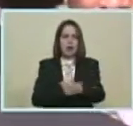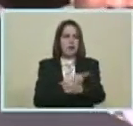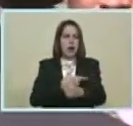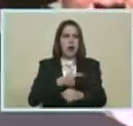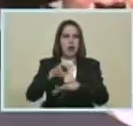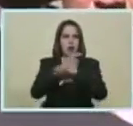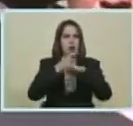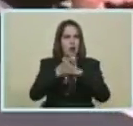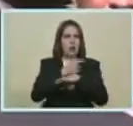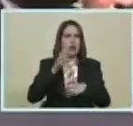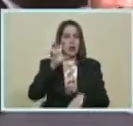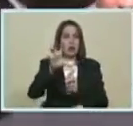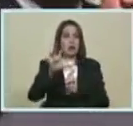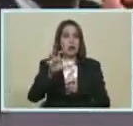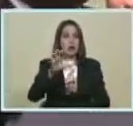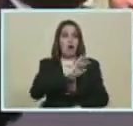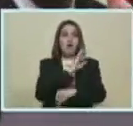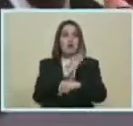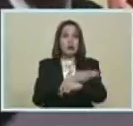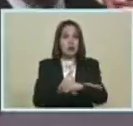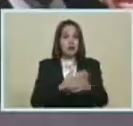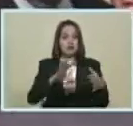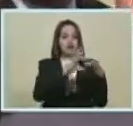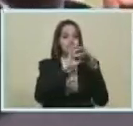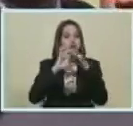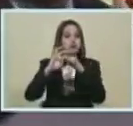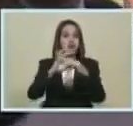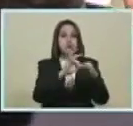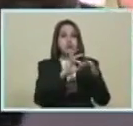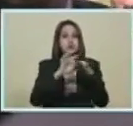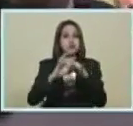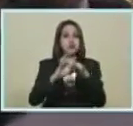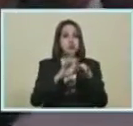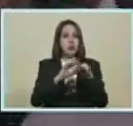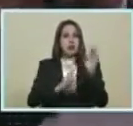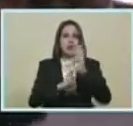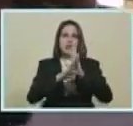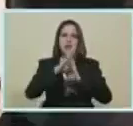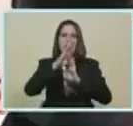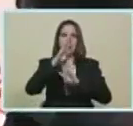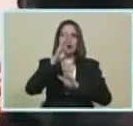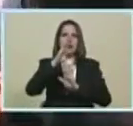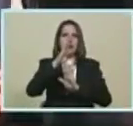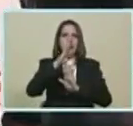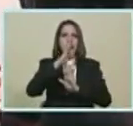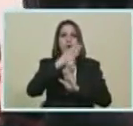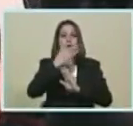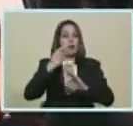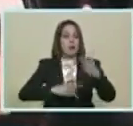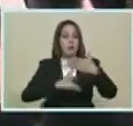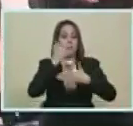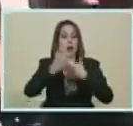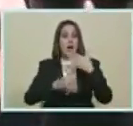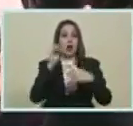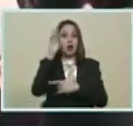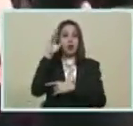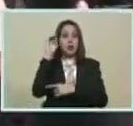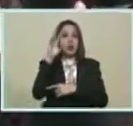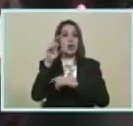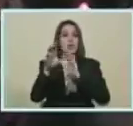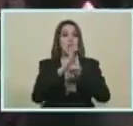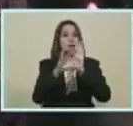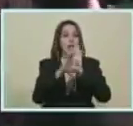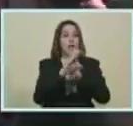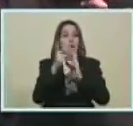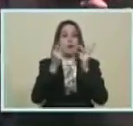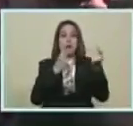gobierno Argelino Fortaleciendo Las alianzas Para El desarrollo En el plan Constituyente De paz Económica